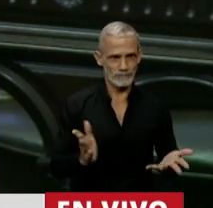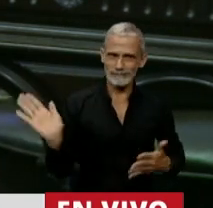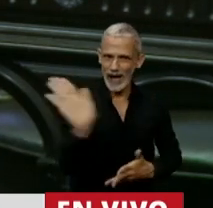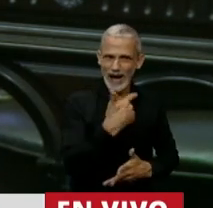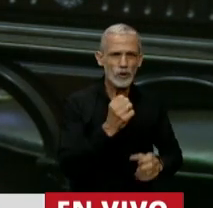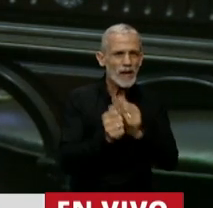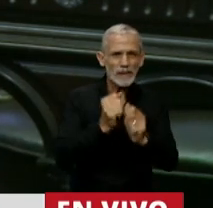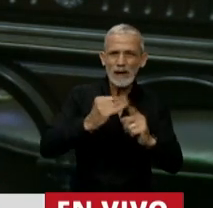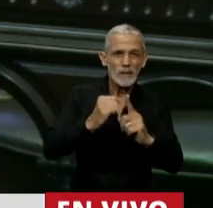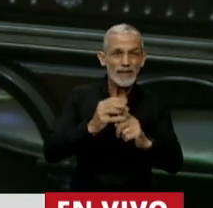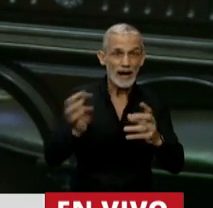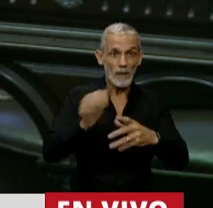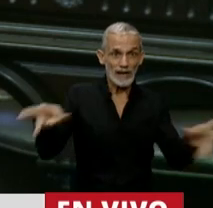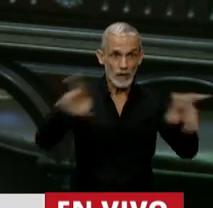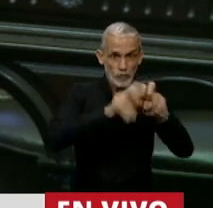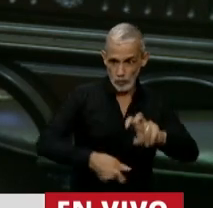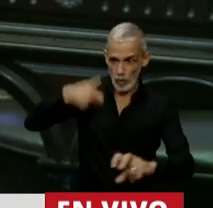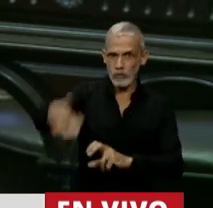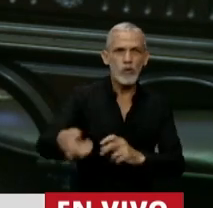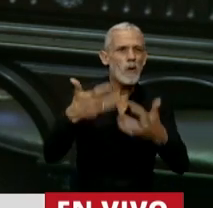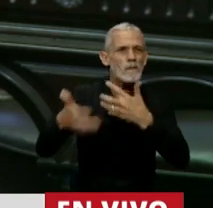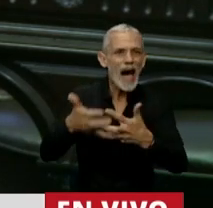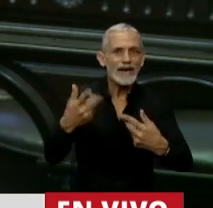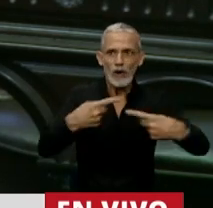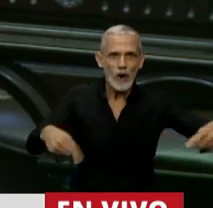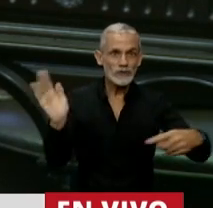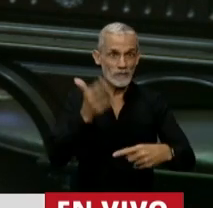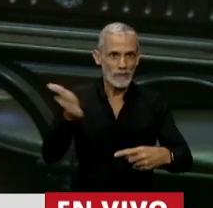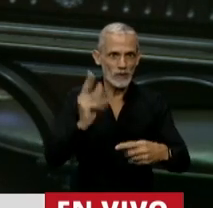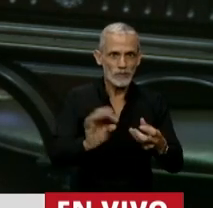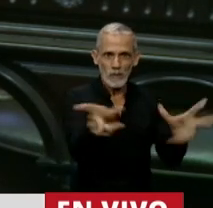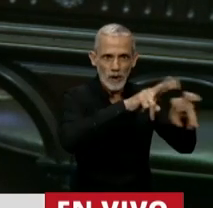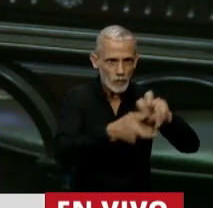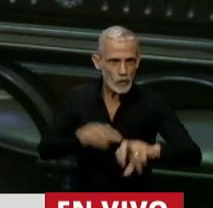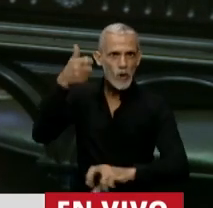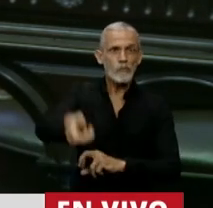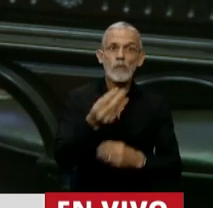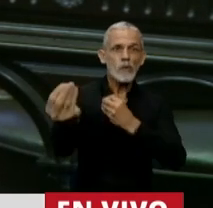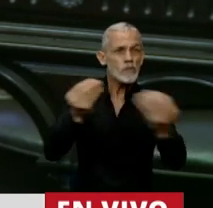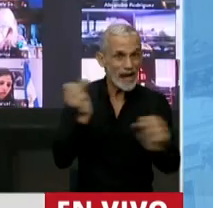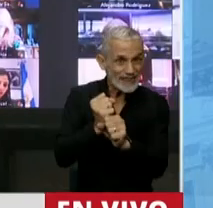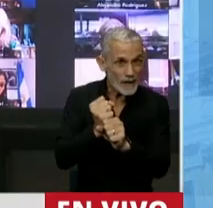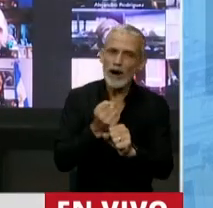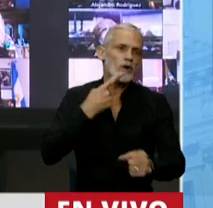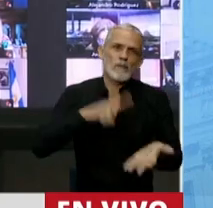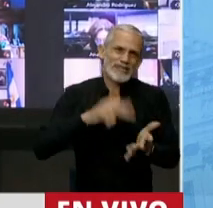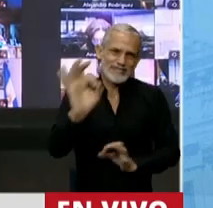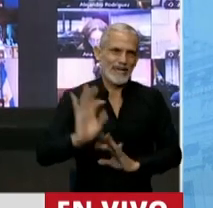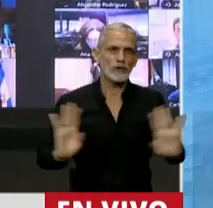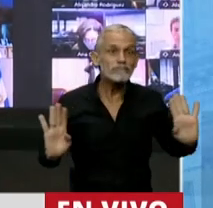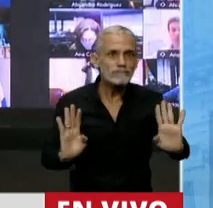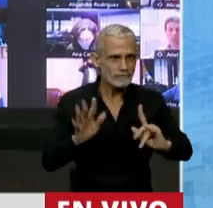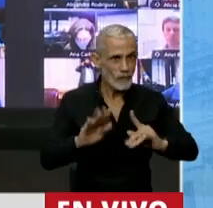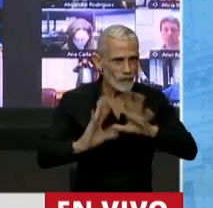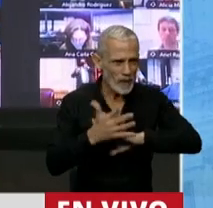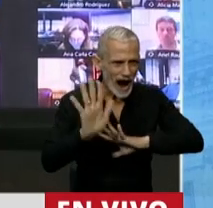todas las pymes que reinviertan sus utilidades en equipamiento o bienes de capital y creen trabajo. Ese ha sido y es, sigue